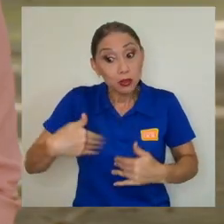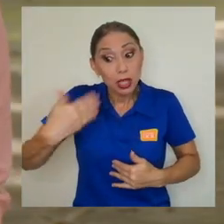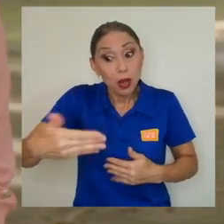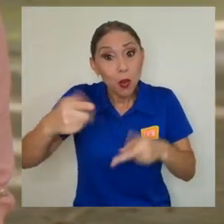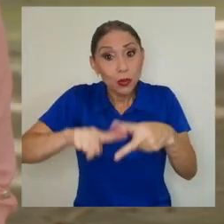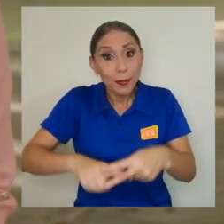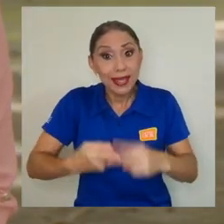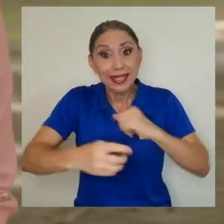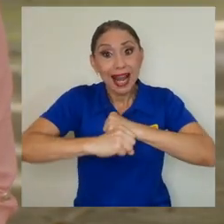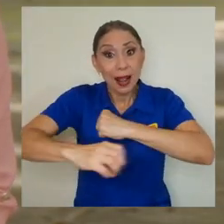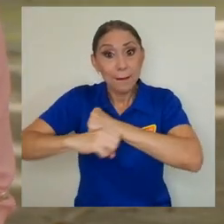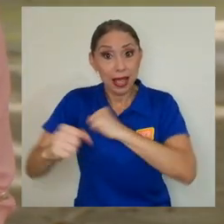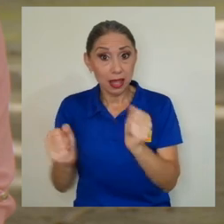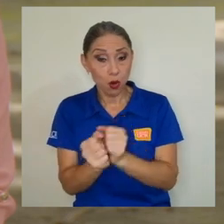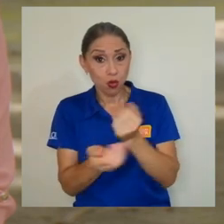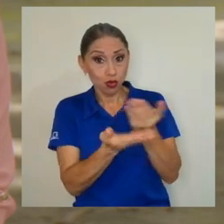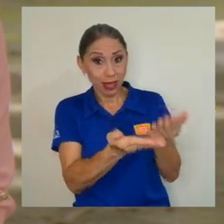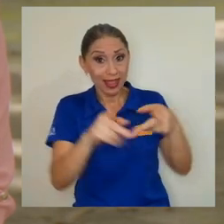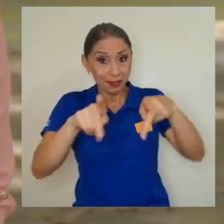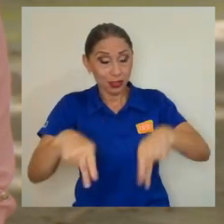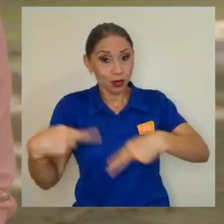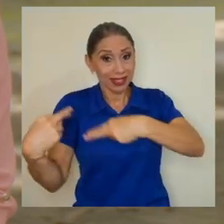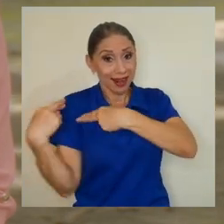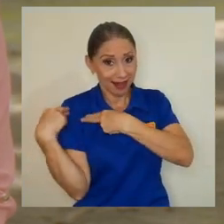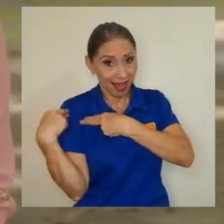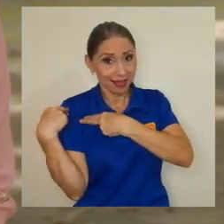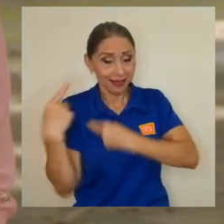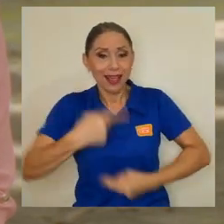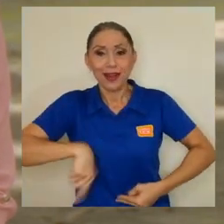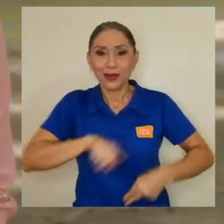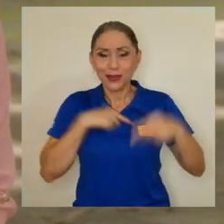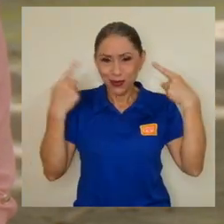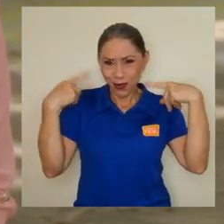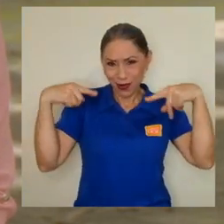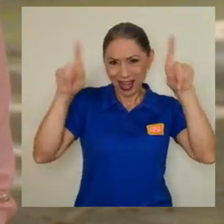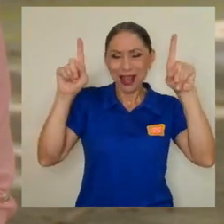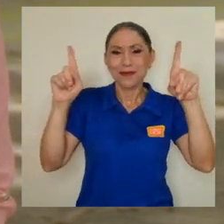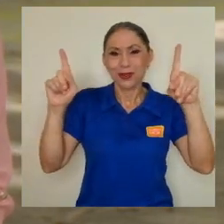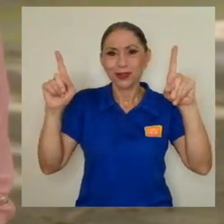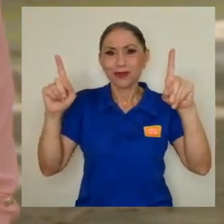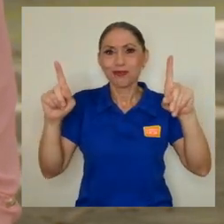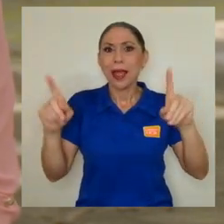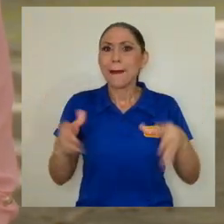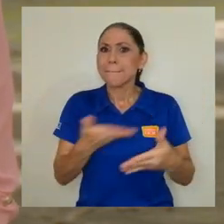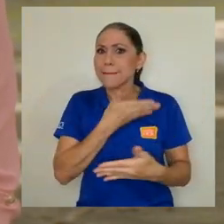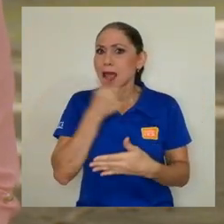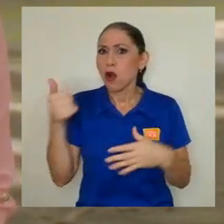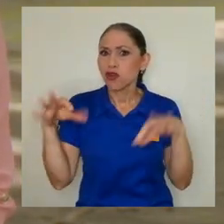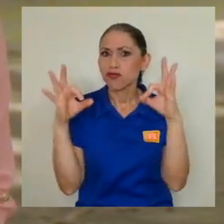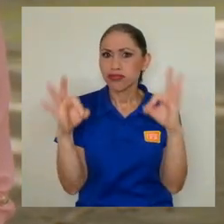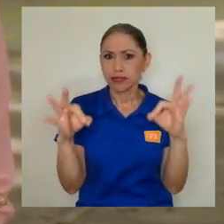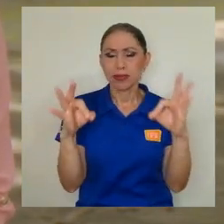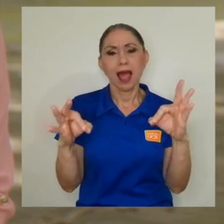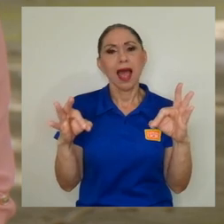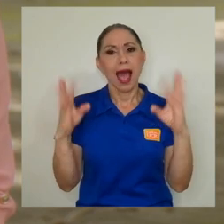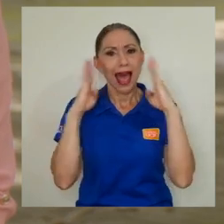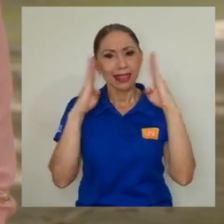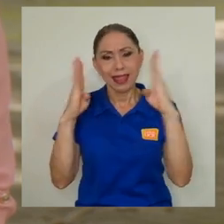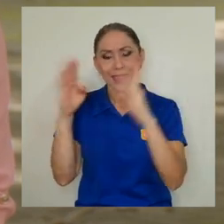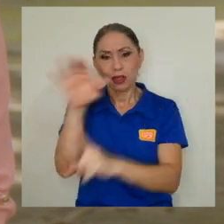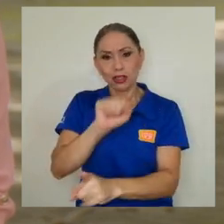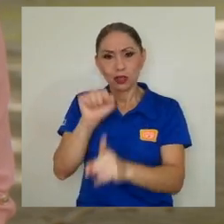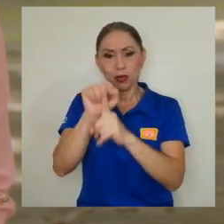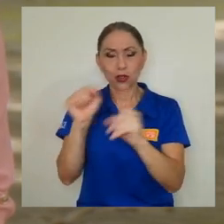empiece a caminar esta campaña a través de ustedes, los encargados, logremos ir atendiendo de mejor manera la situación que estamos pasando con